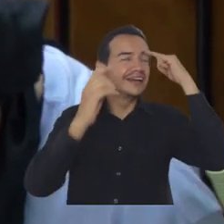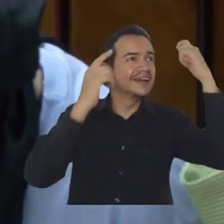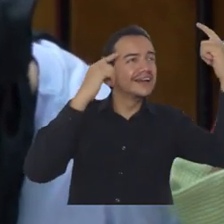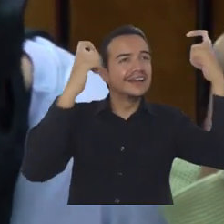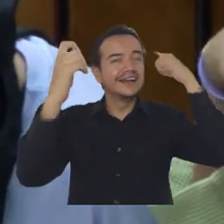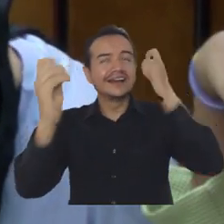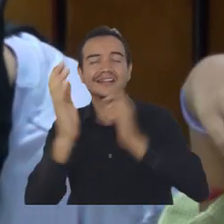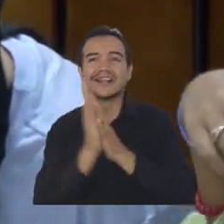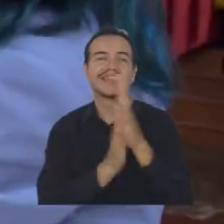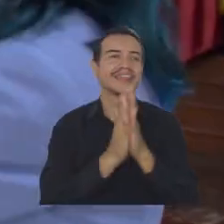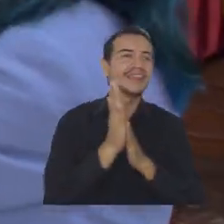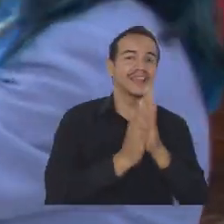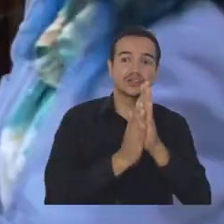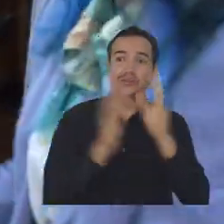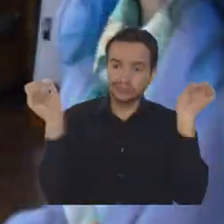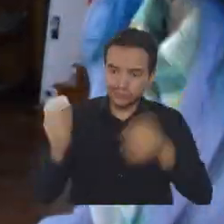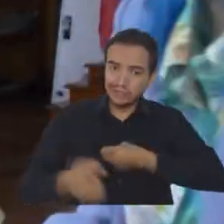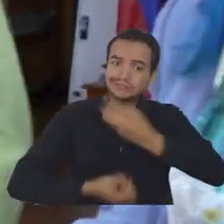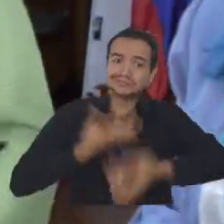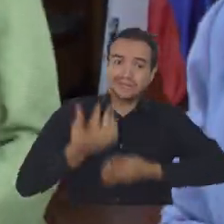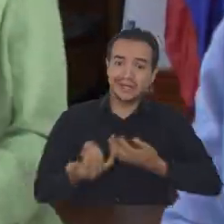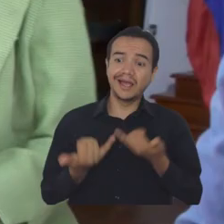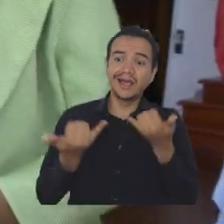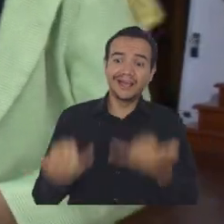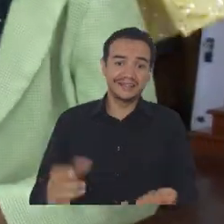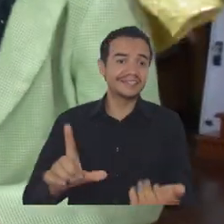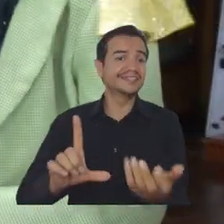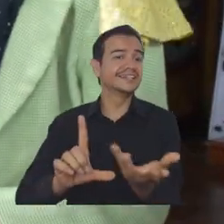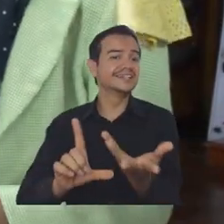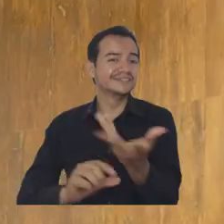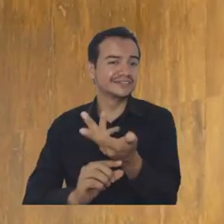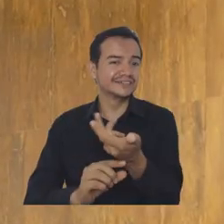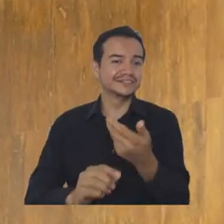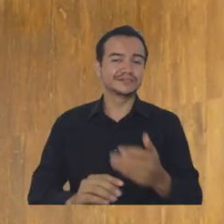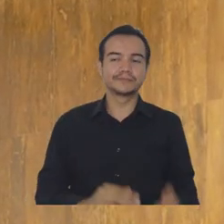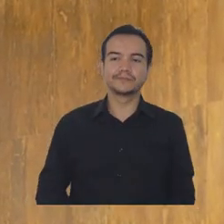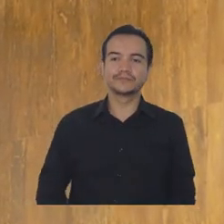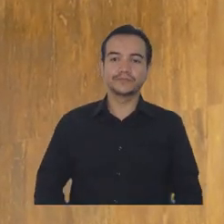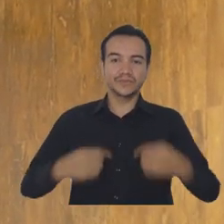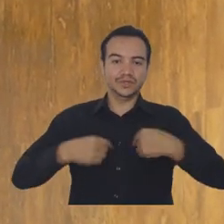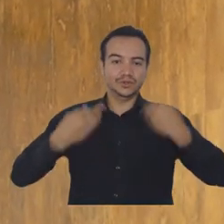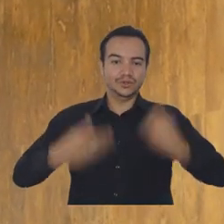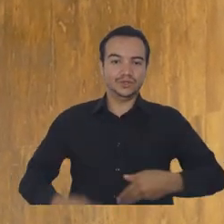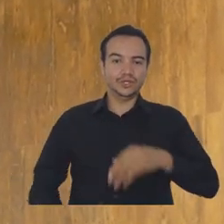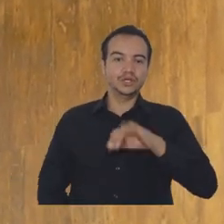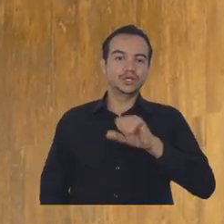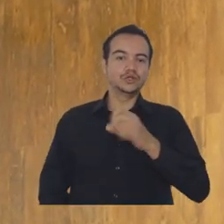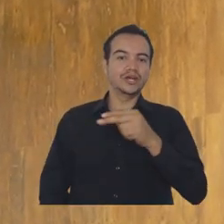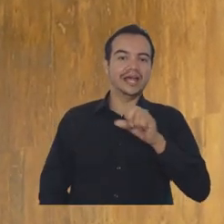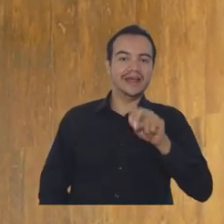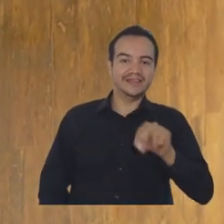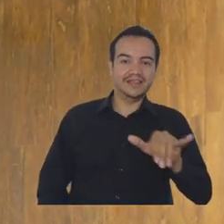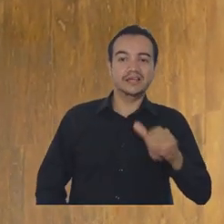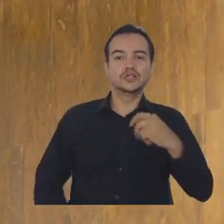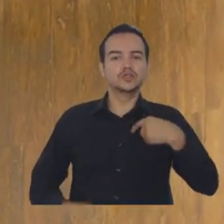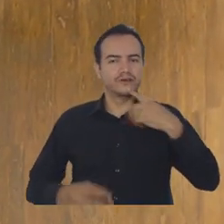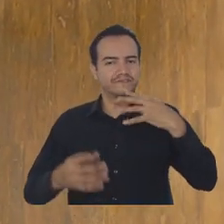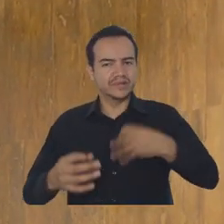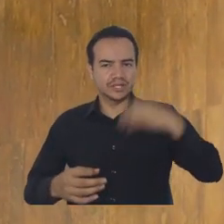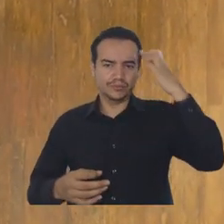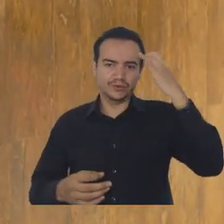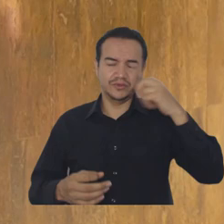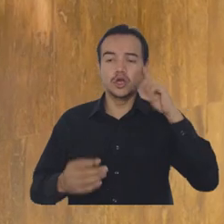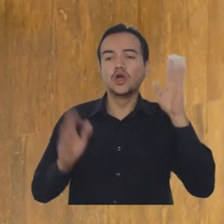decir cosas de manera diferente, pues lo puedan hacer a través de este programa. Soy Johanny Andrea González Vanegas, soy licenciada en educación